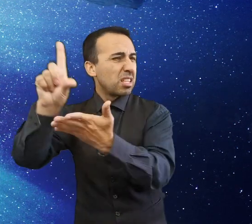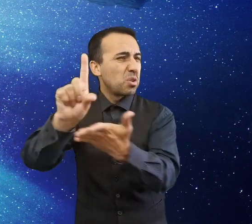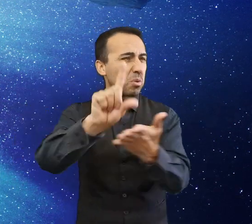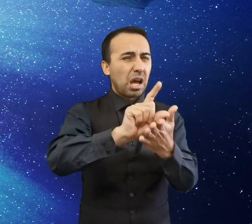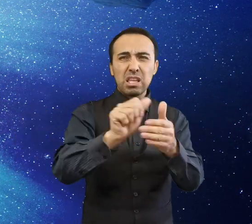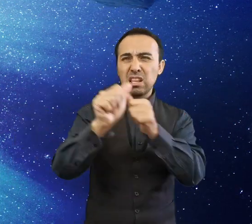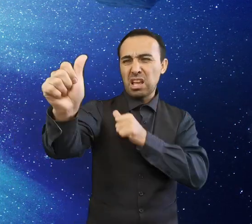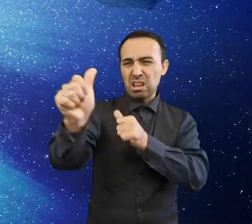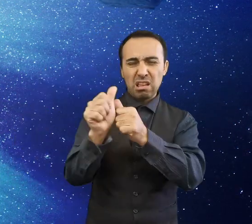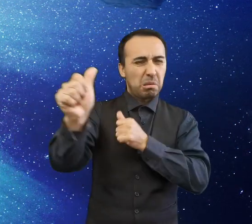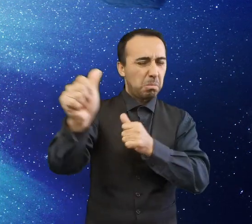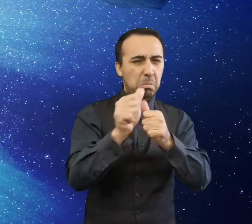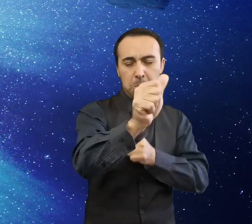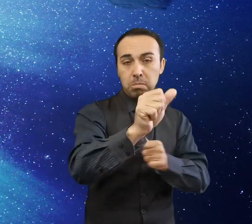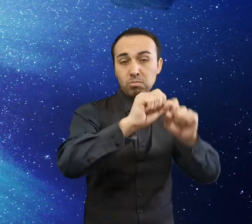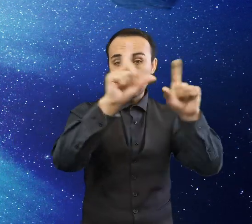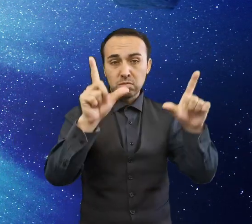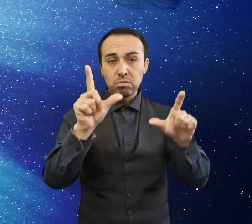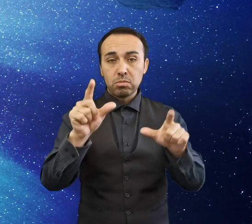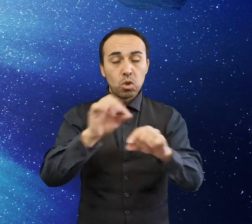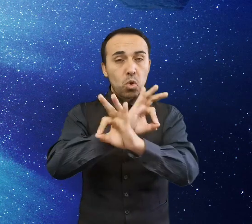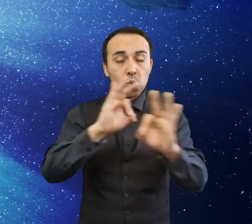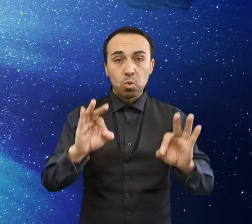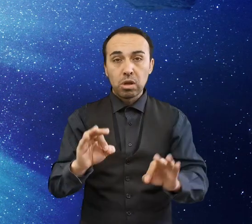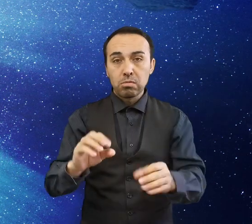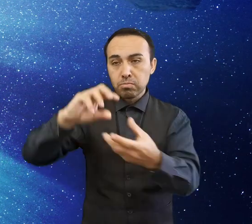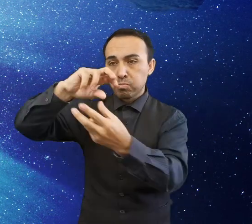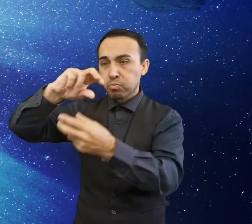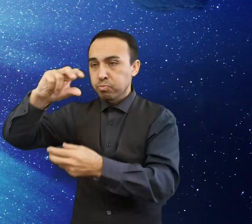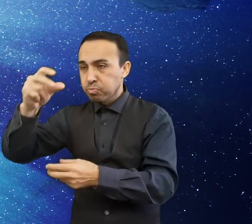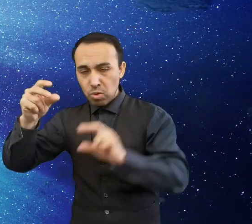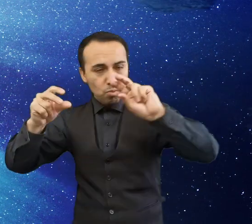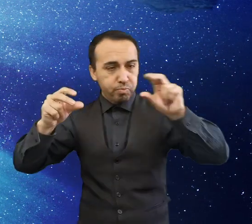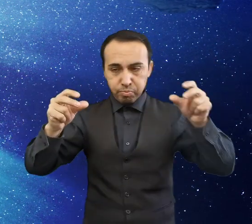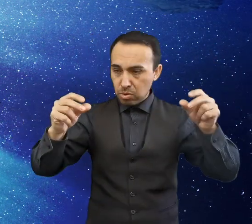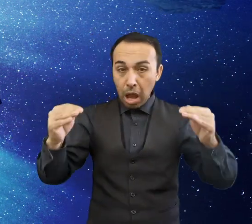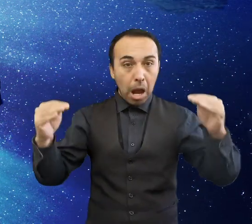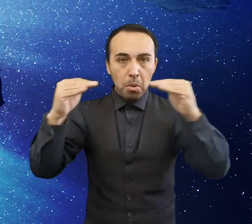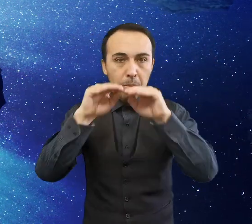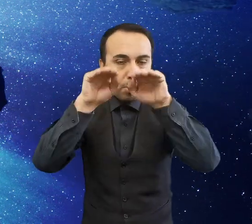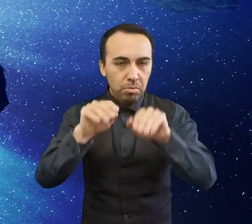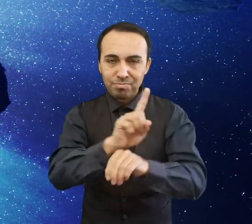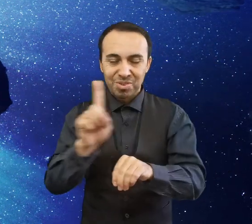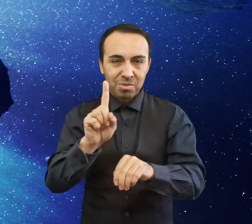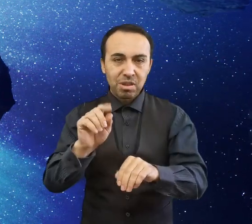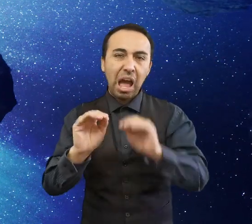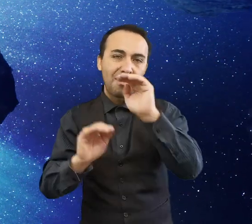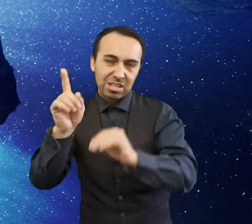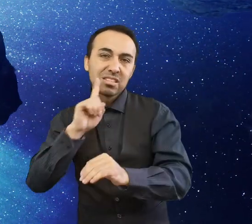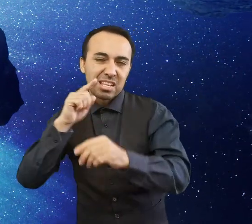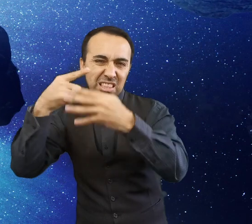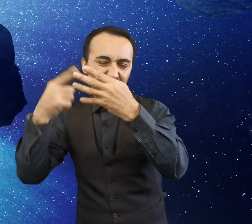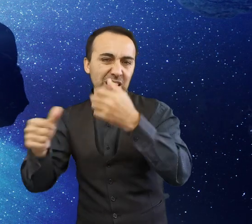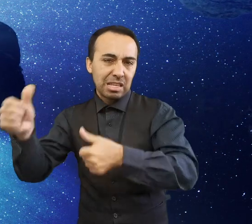asteroides iguales. La mayoría está hecho de diferentes tipos de roca, pero algunos contienen arcilla o metal, como el níquel y